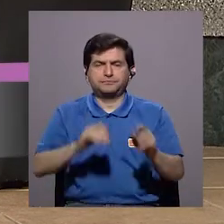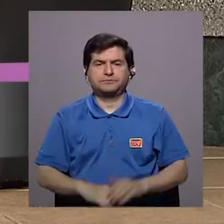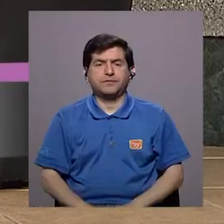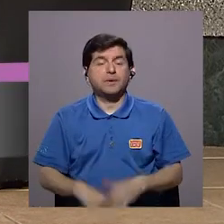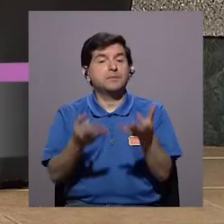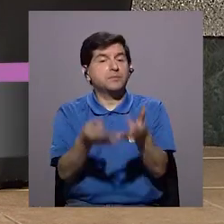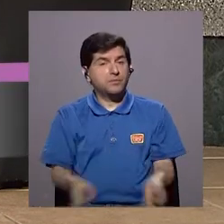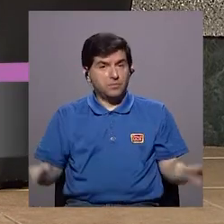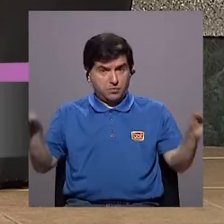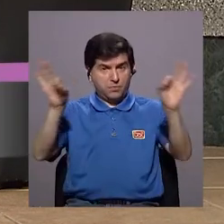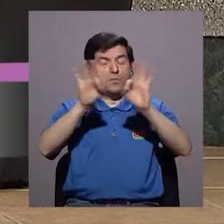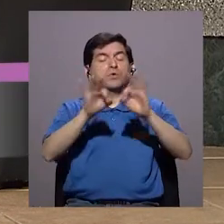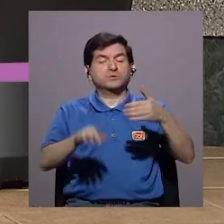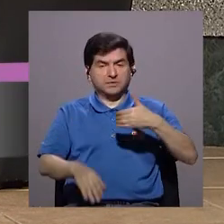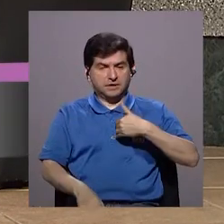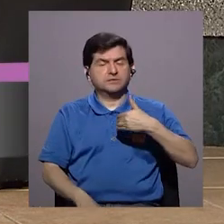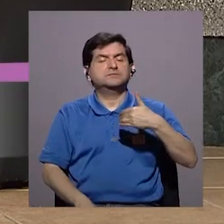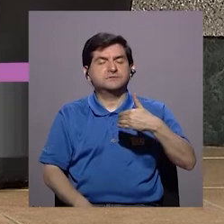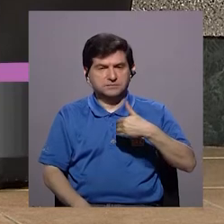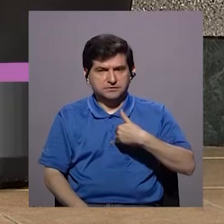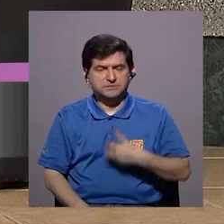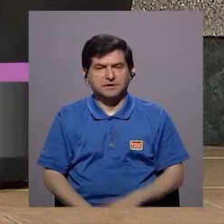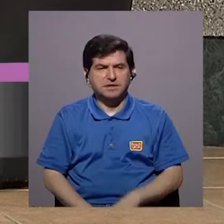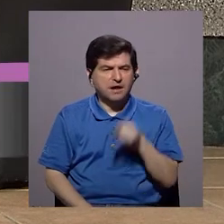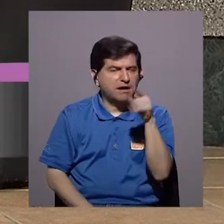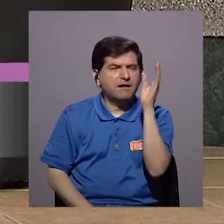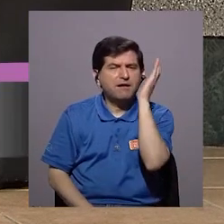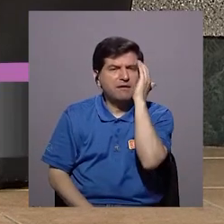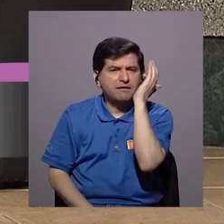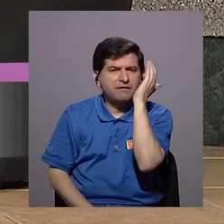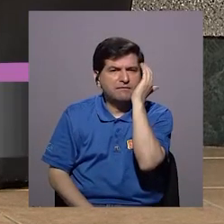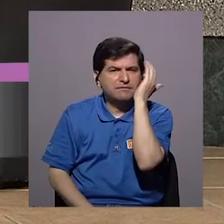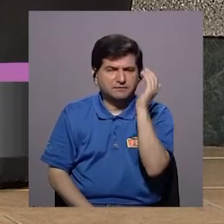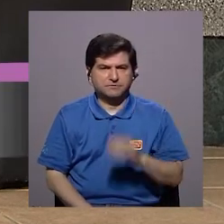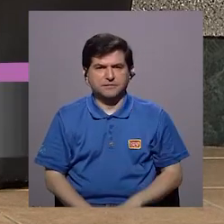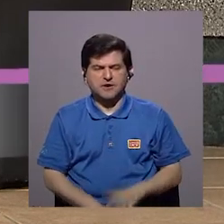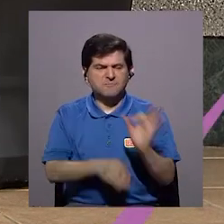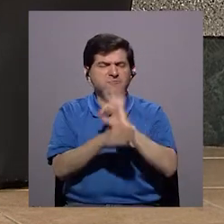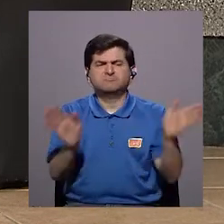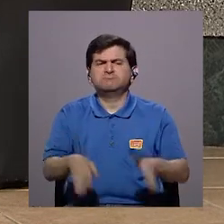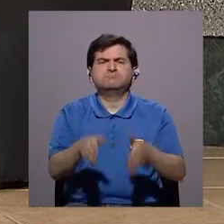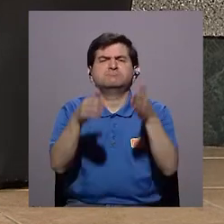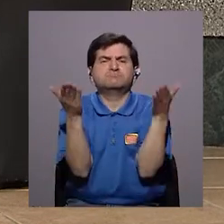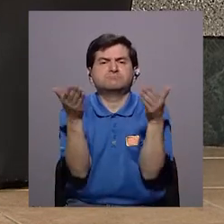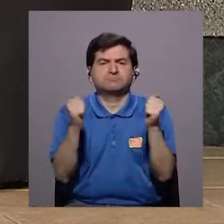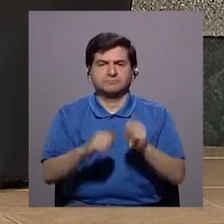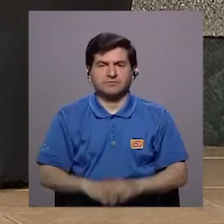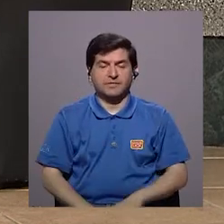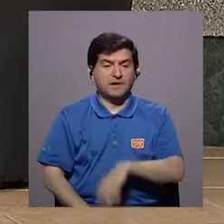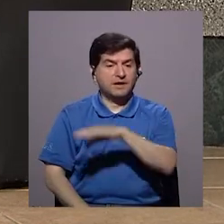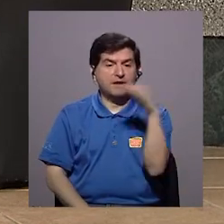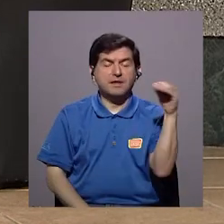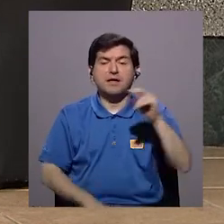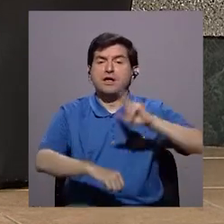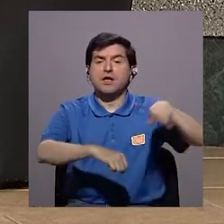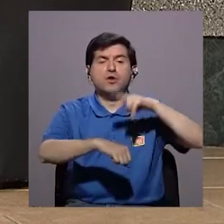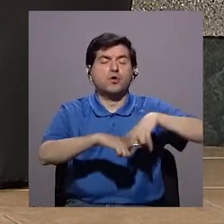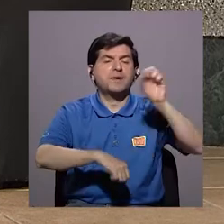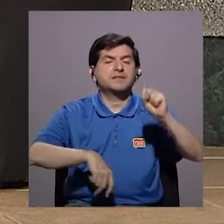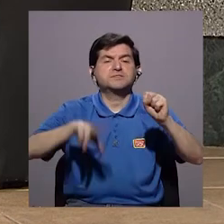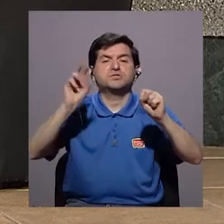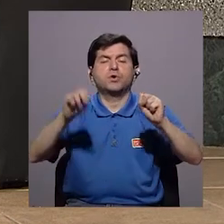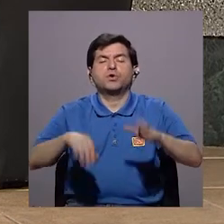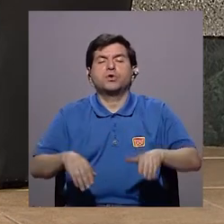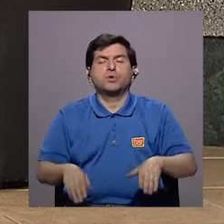Entonces, es muy importante que tengamos ese conocimiento de cómo funciona, y qué es